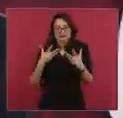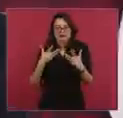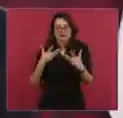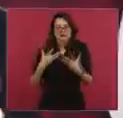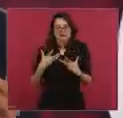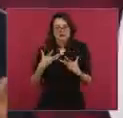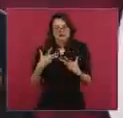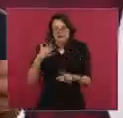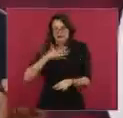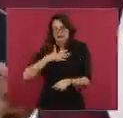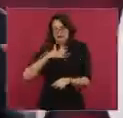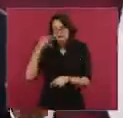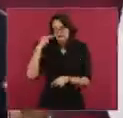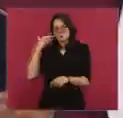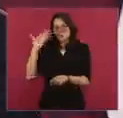nada más es